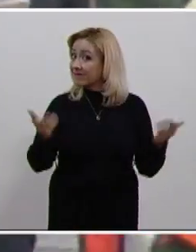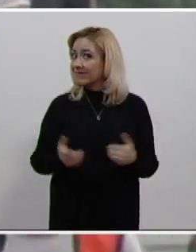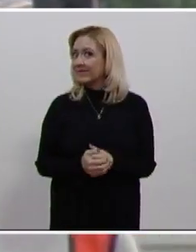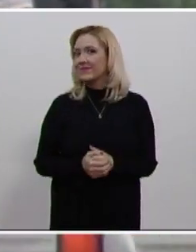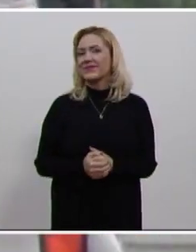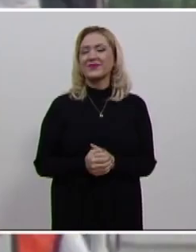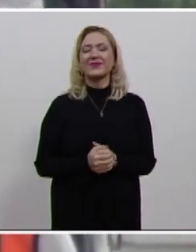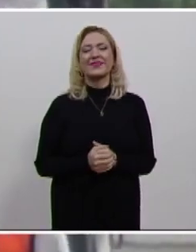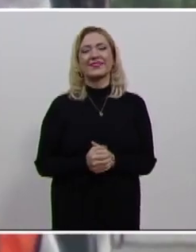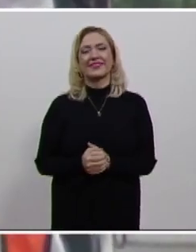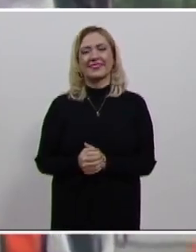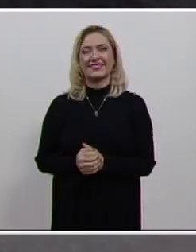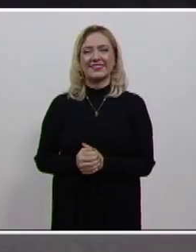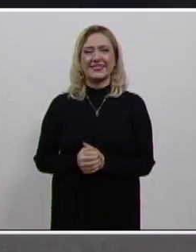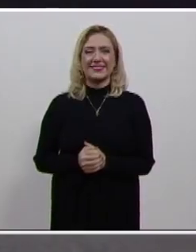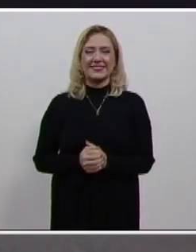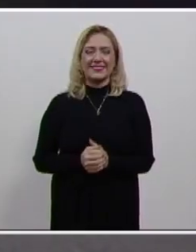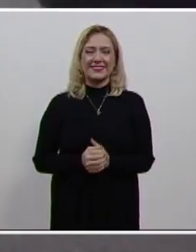movilidad.